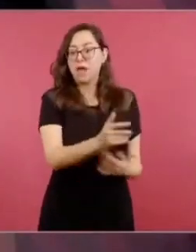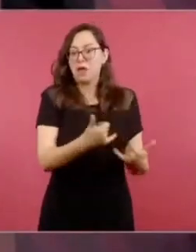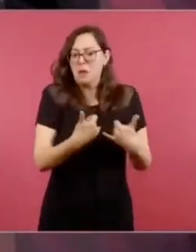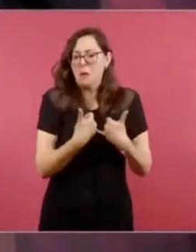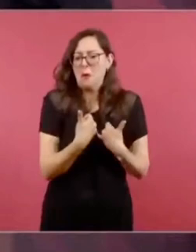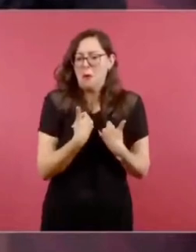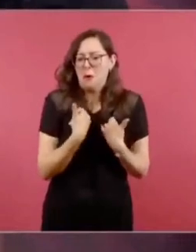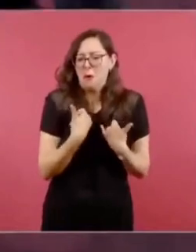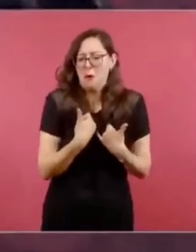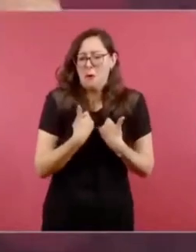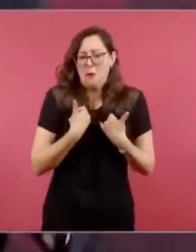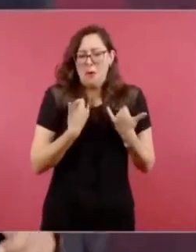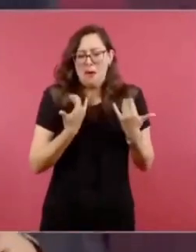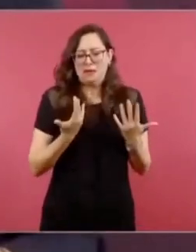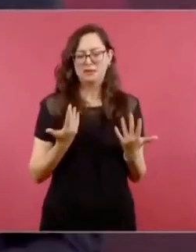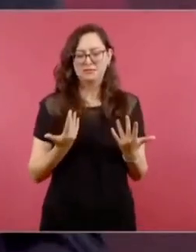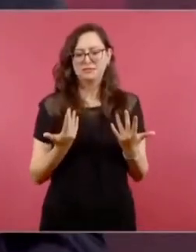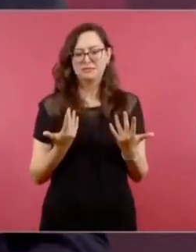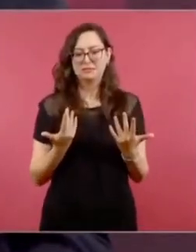sí, claro, voluntarios,